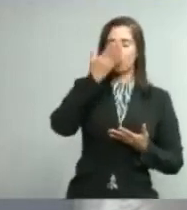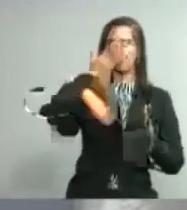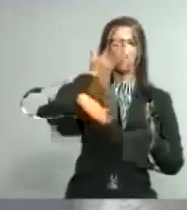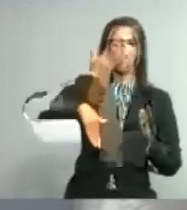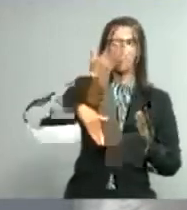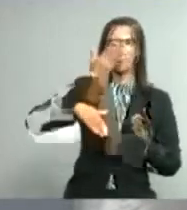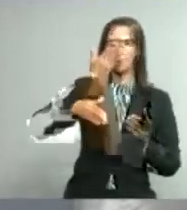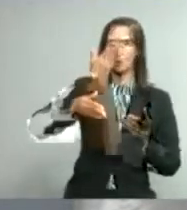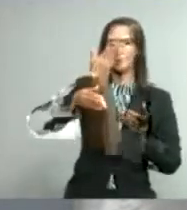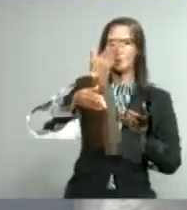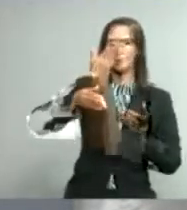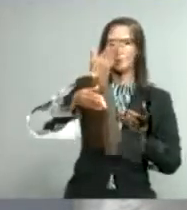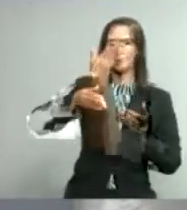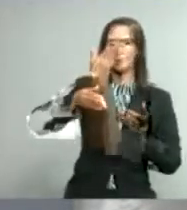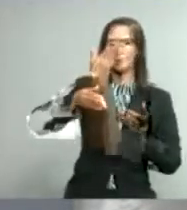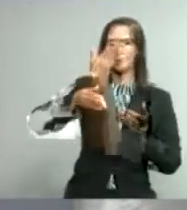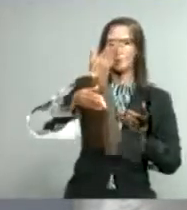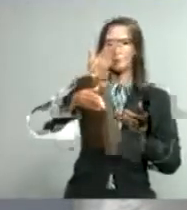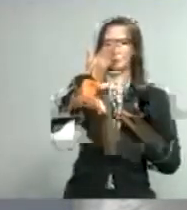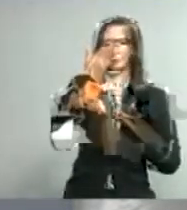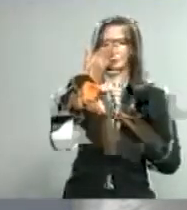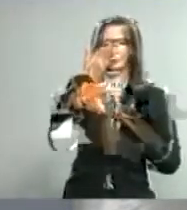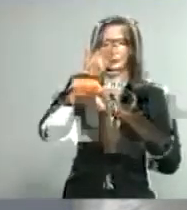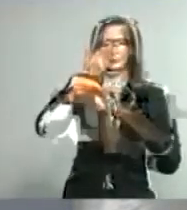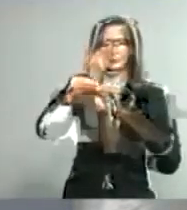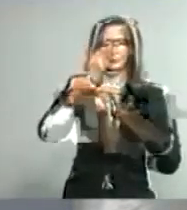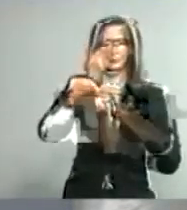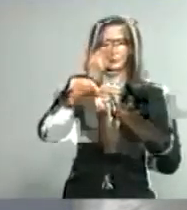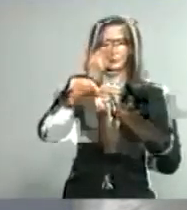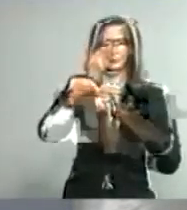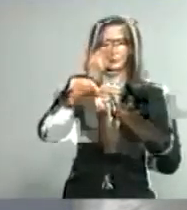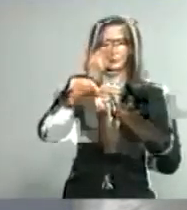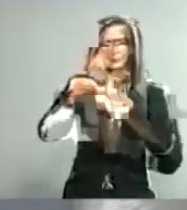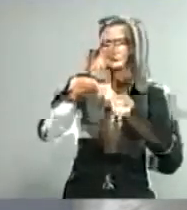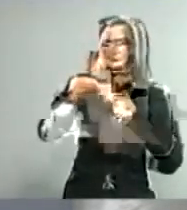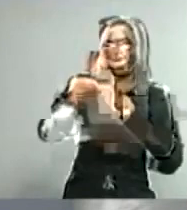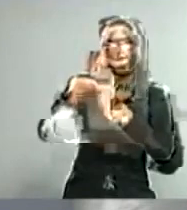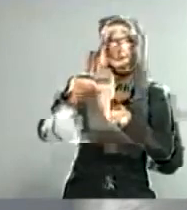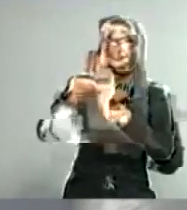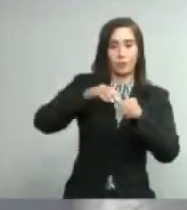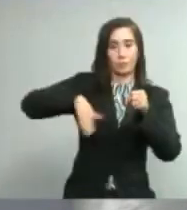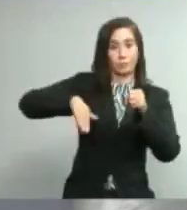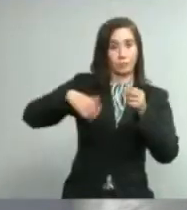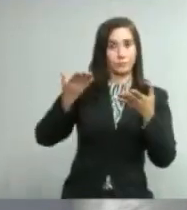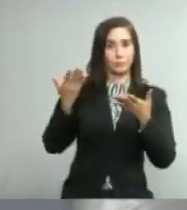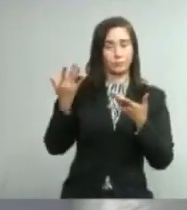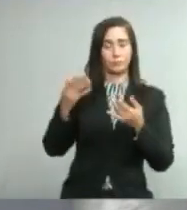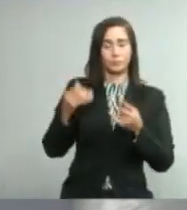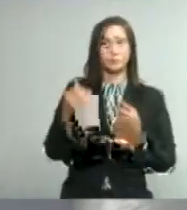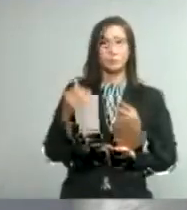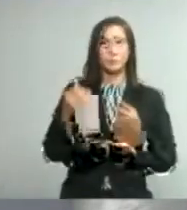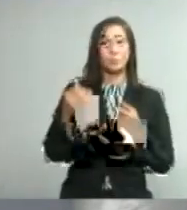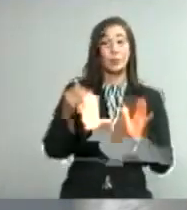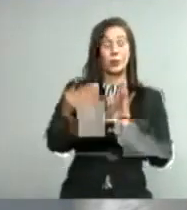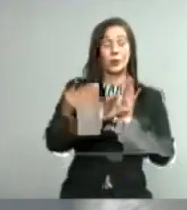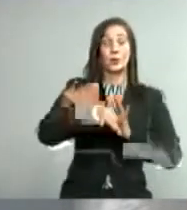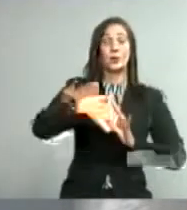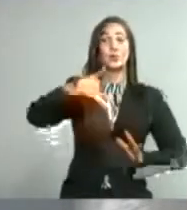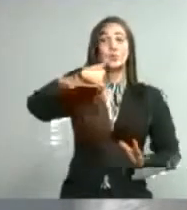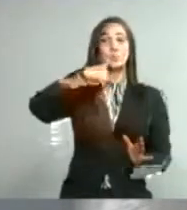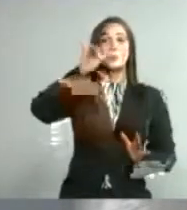toda la capacidad instalada del equipo no se pueda usar. Por ejemplo, ya ayer